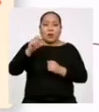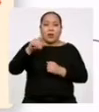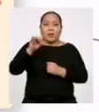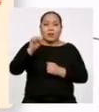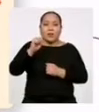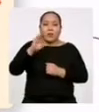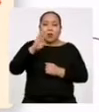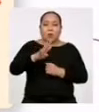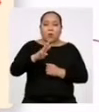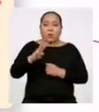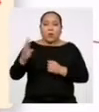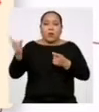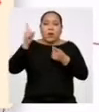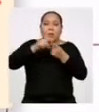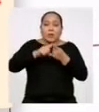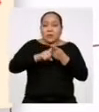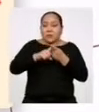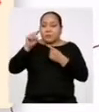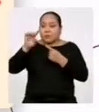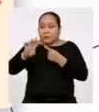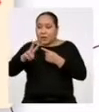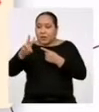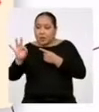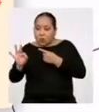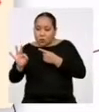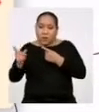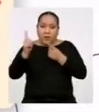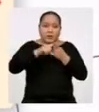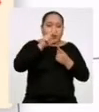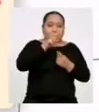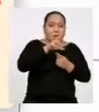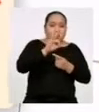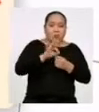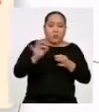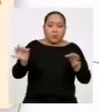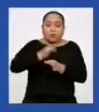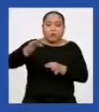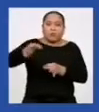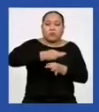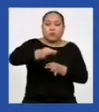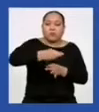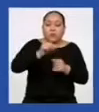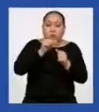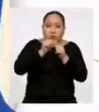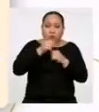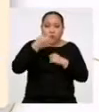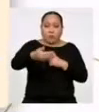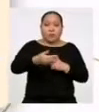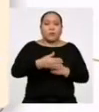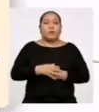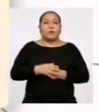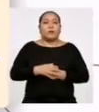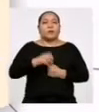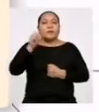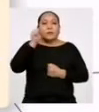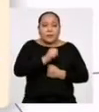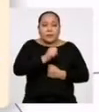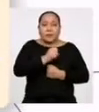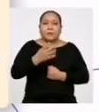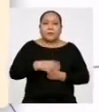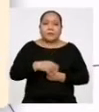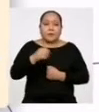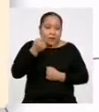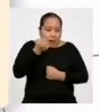29 hasta 34 Reemplazo los valores en la siguiente expresión Eso es,